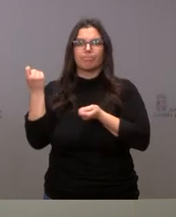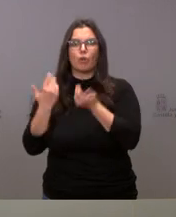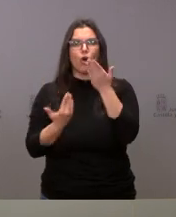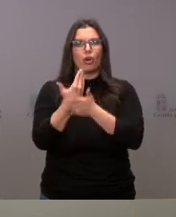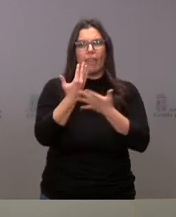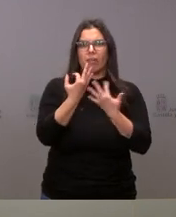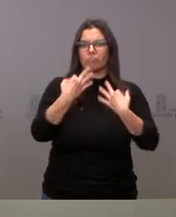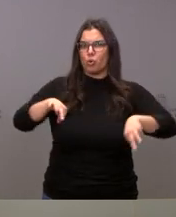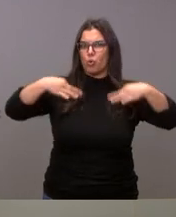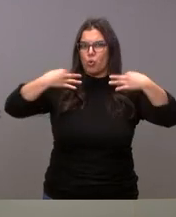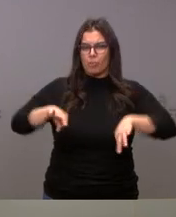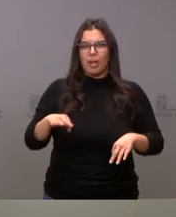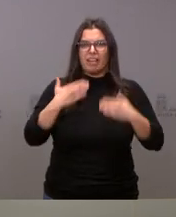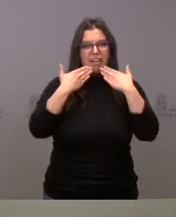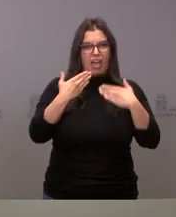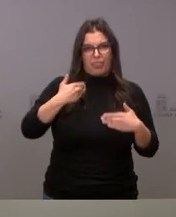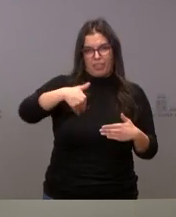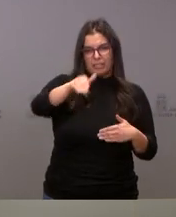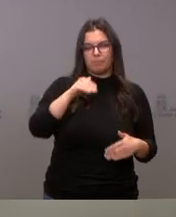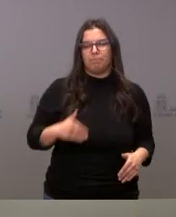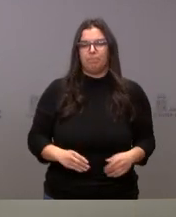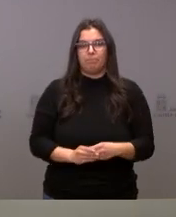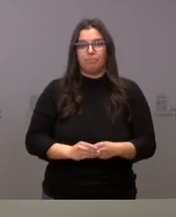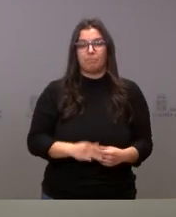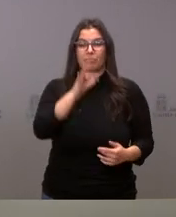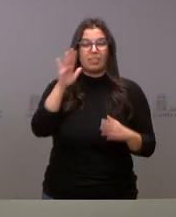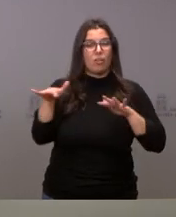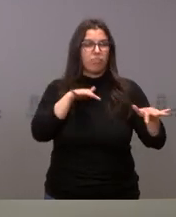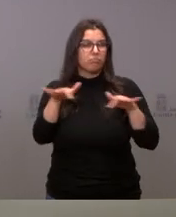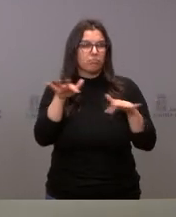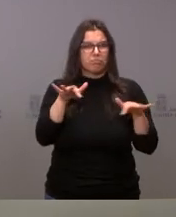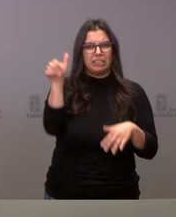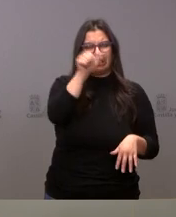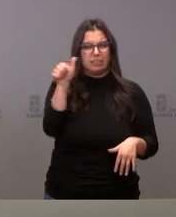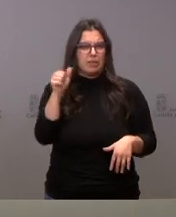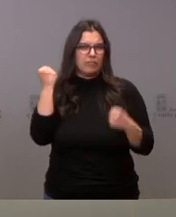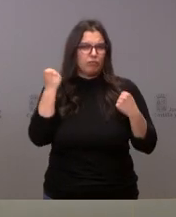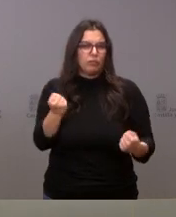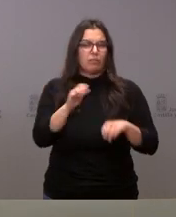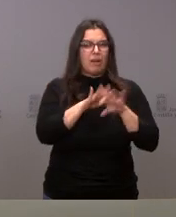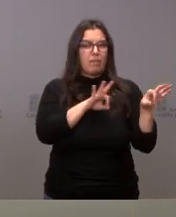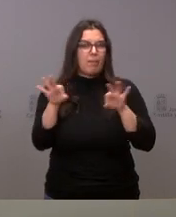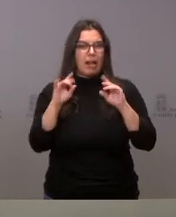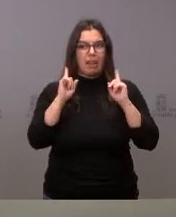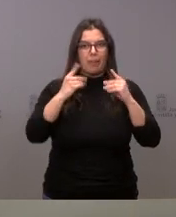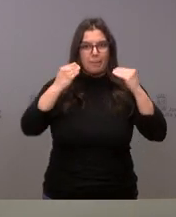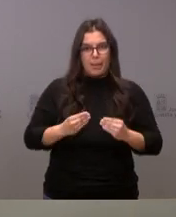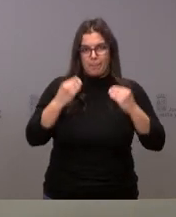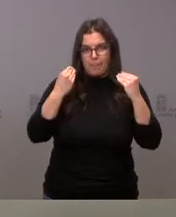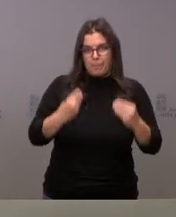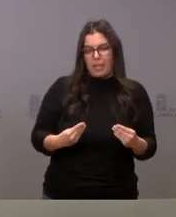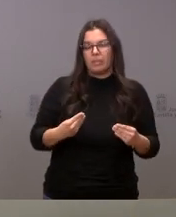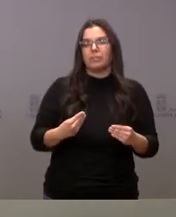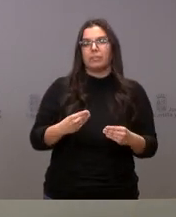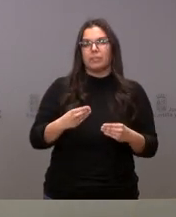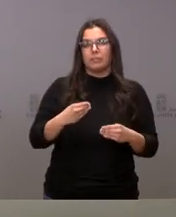total normalidad. Estas están siendo unas semanas de muchísima intensidad para poder tener dispuesto todo el operativo electoral de